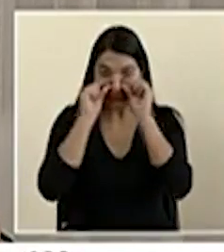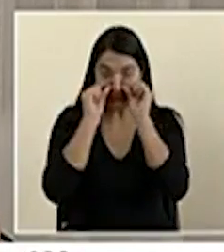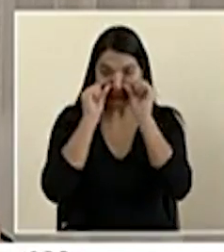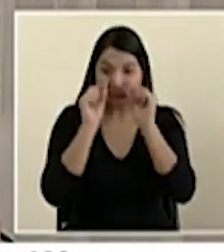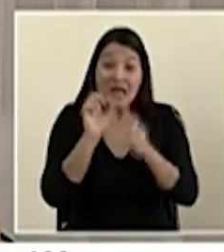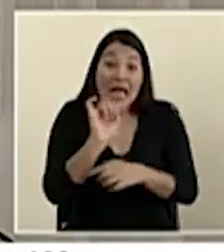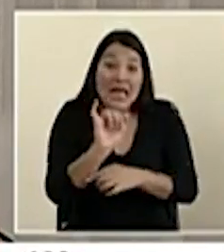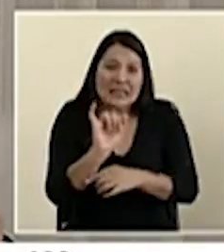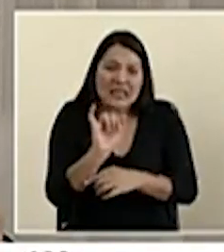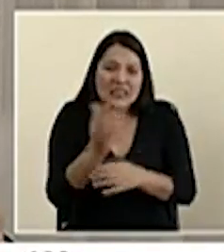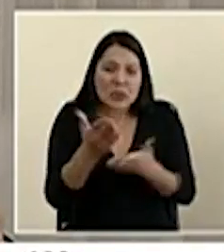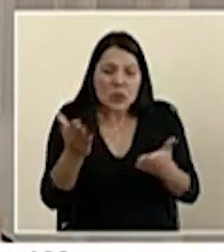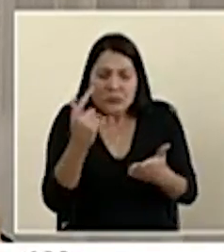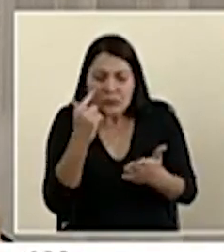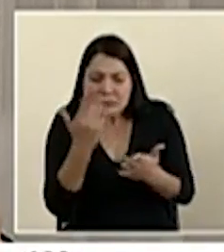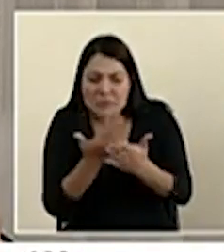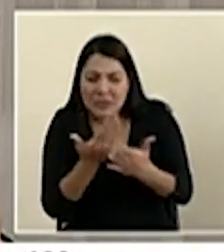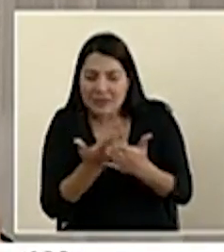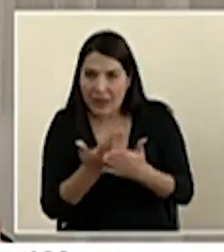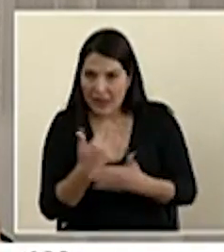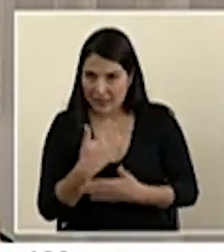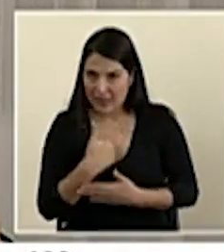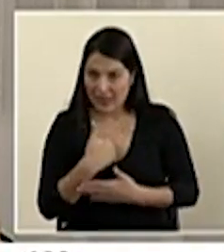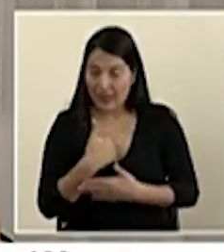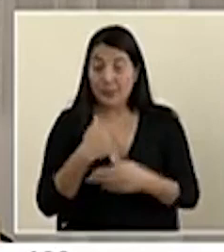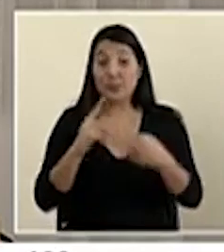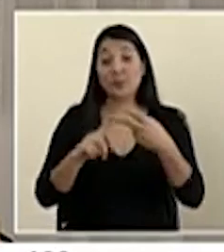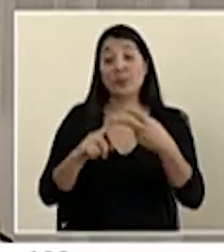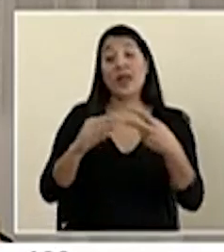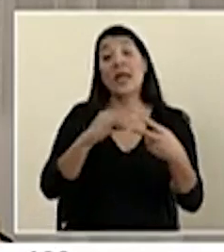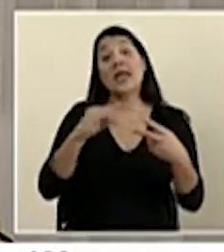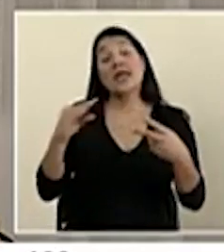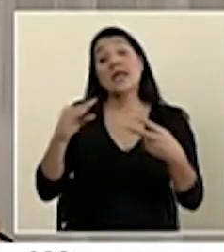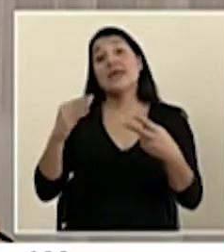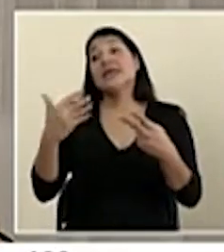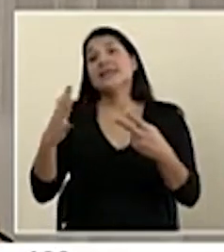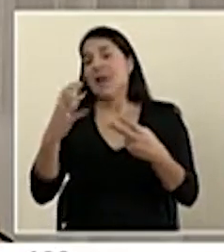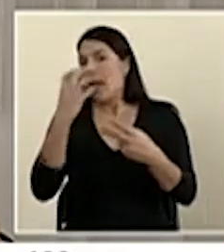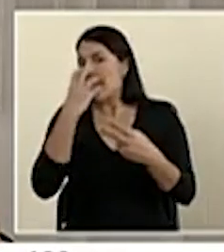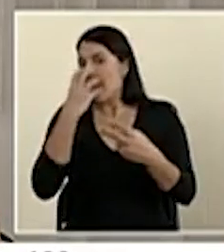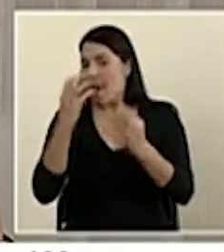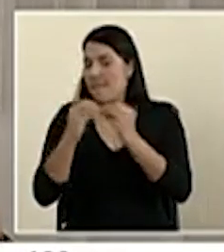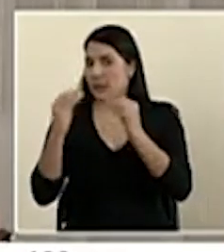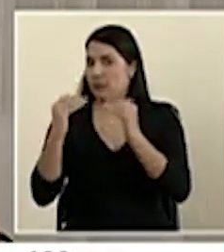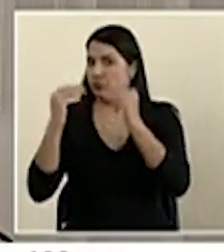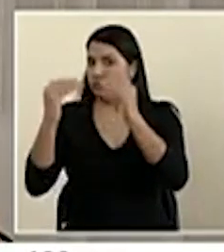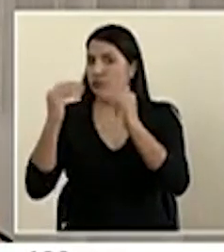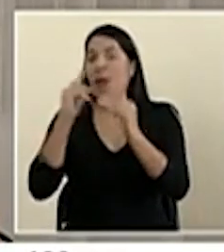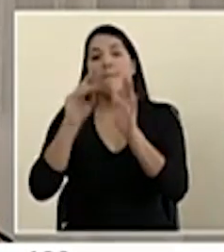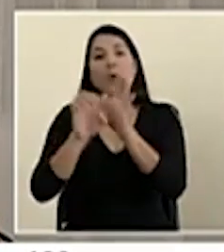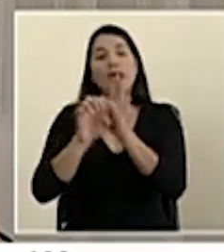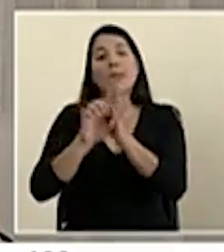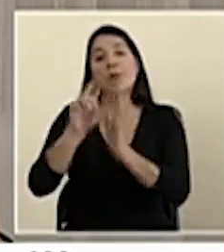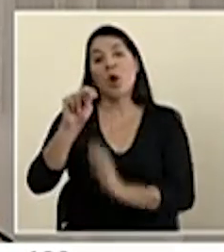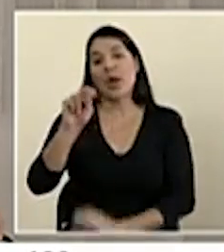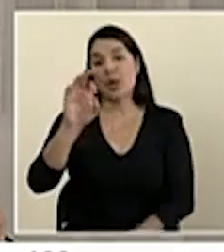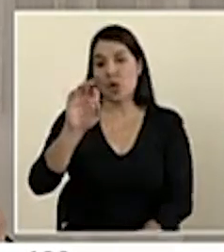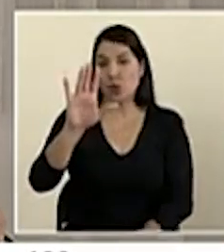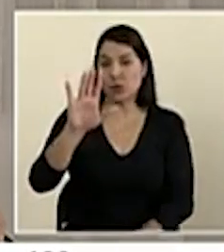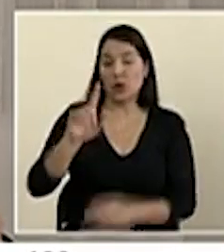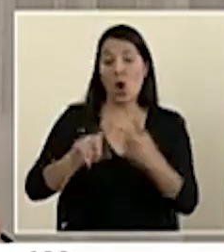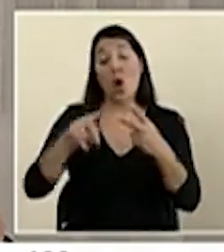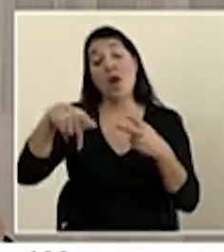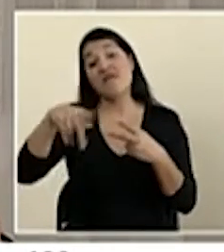Serían cosas que hay que verificar que cumplan. Y en el caso ya de las que son un perfil superior, como las N95 o las